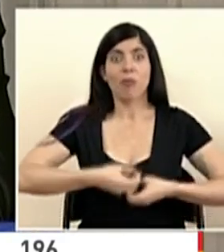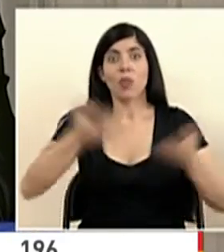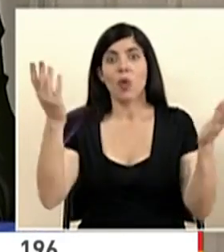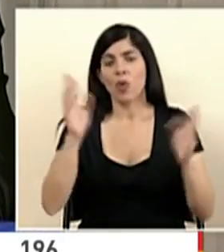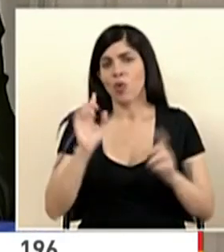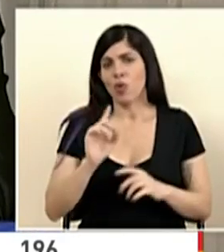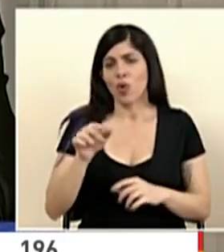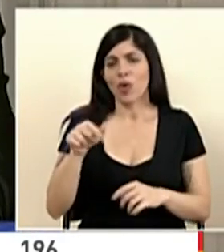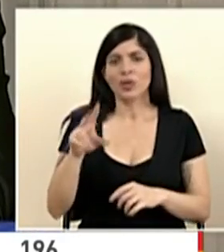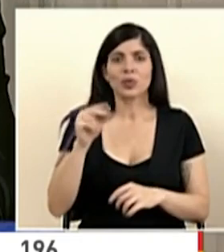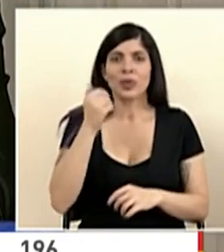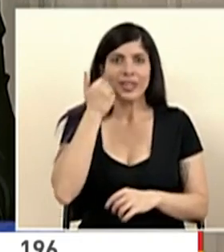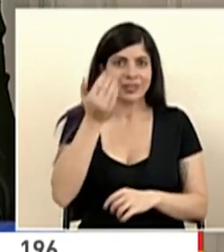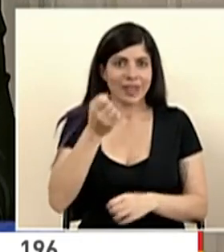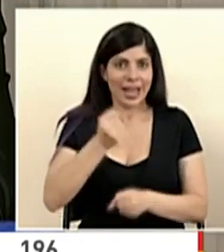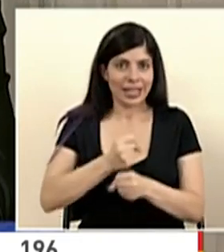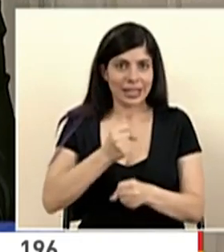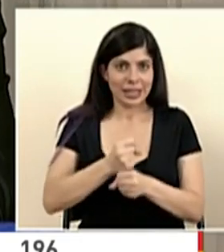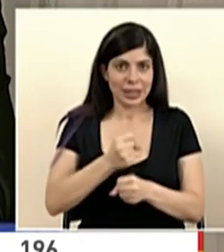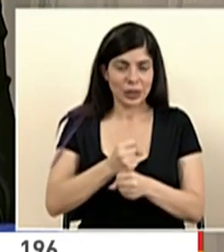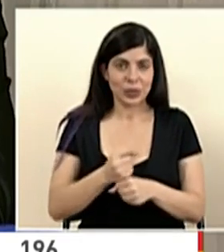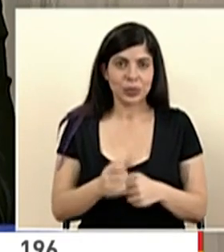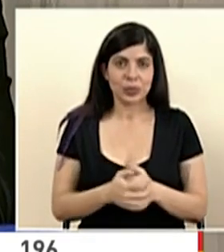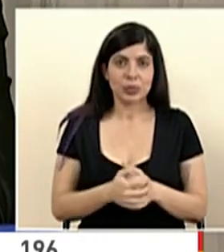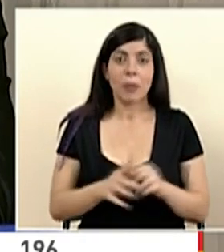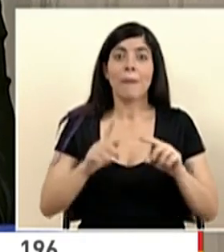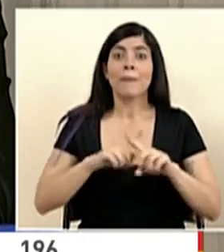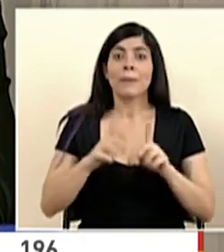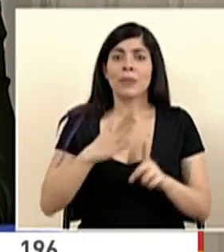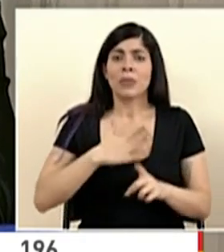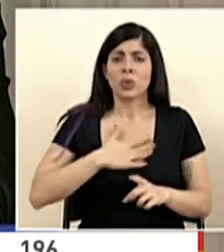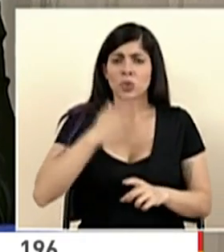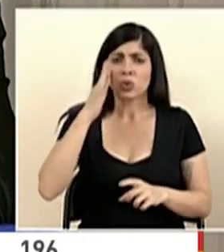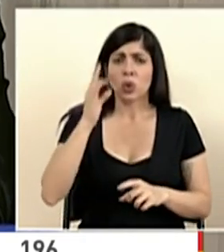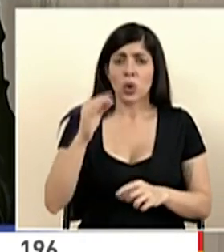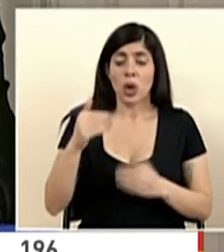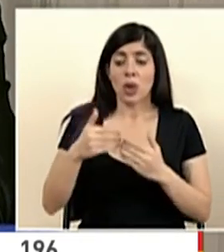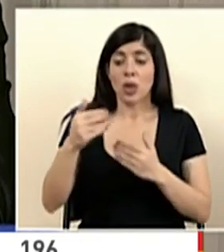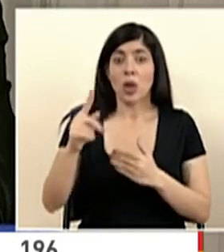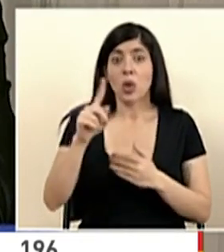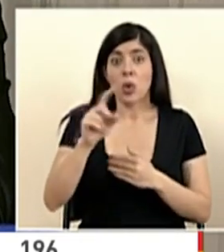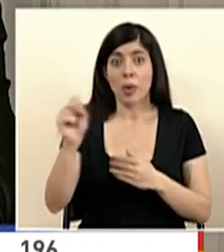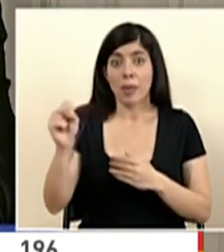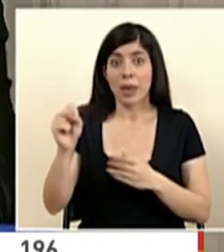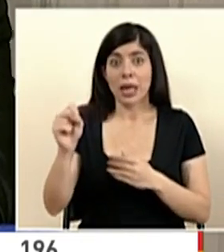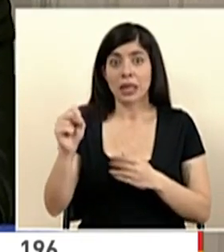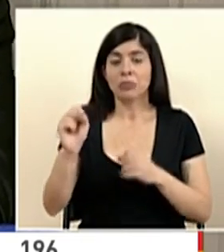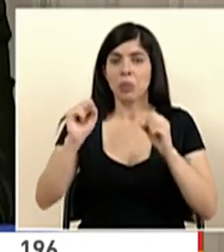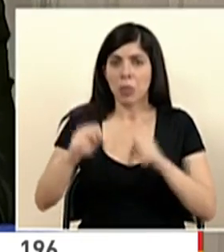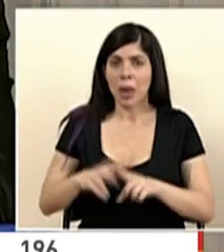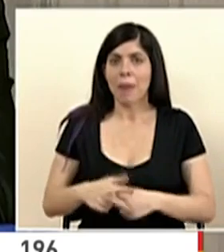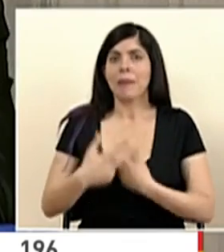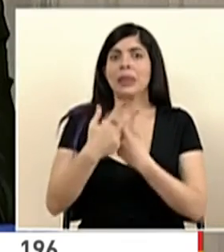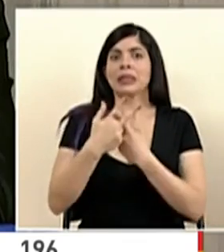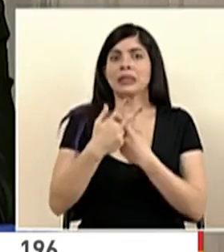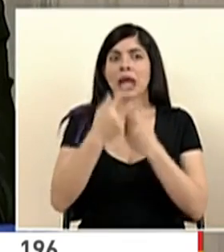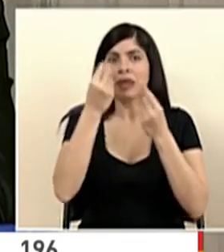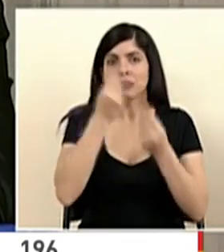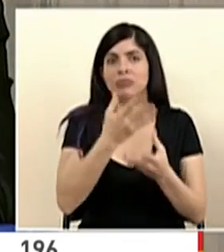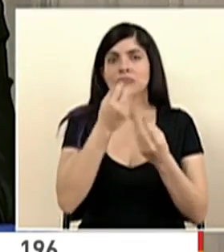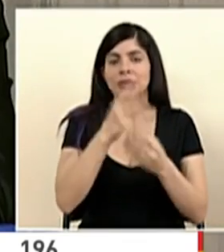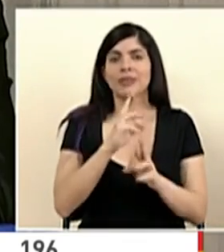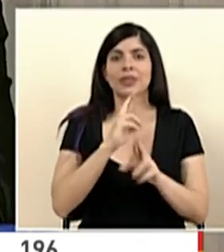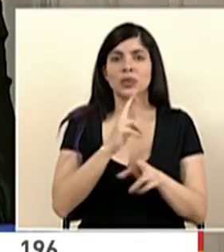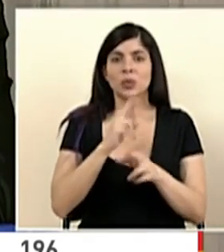vuelo, no es una tarea fácil. Pero yo creo que en ese tiempo podemos estar comenzando a reportar algún